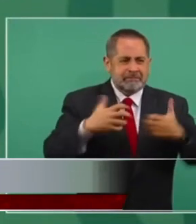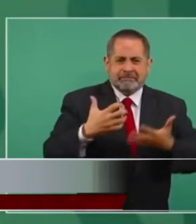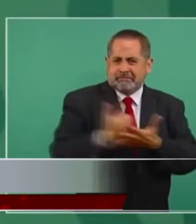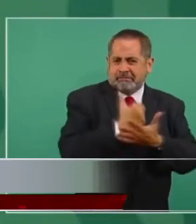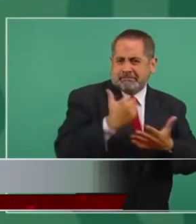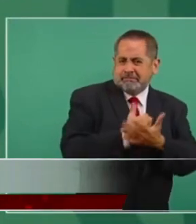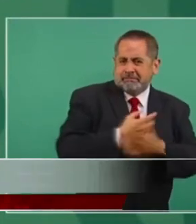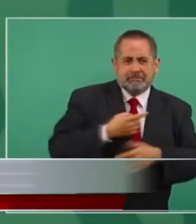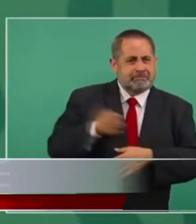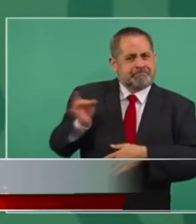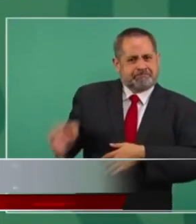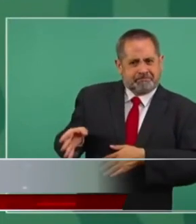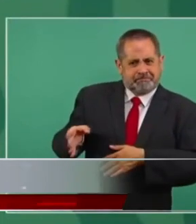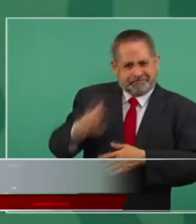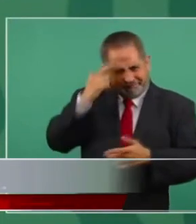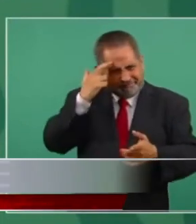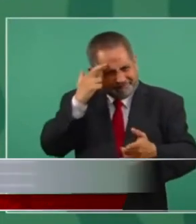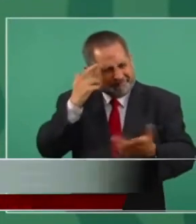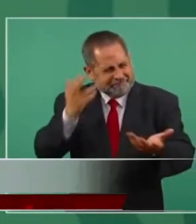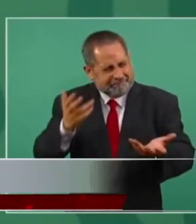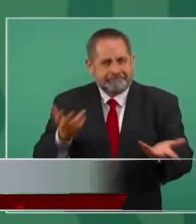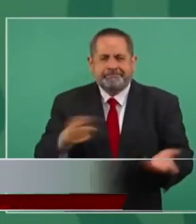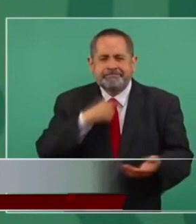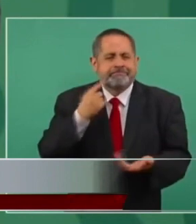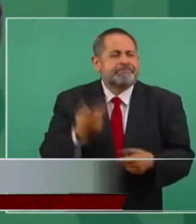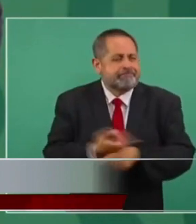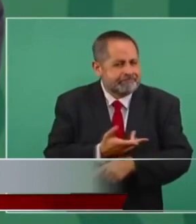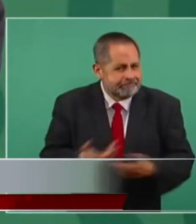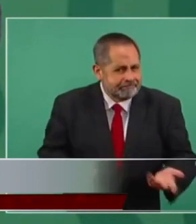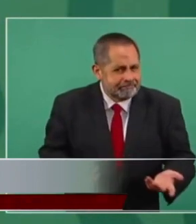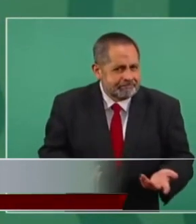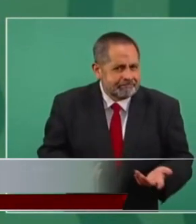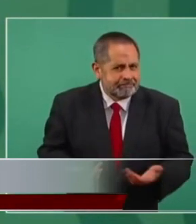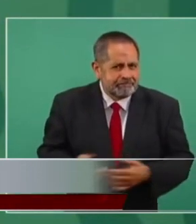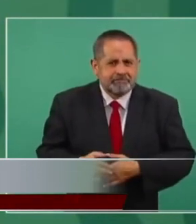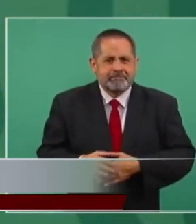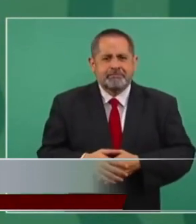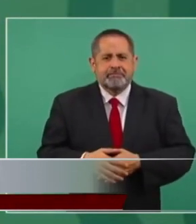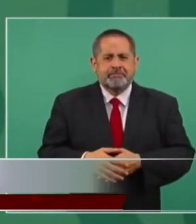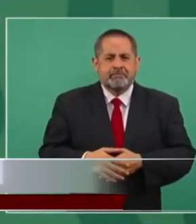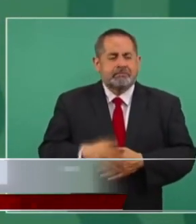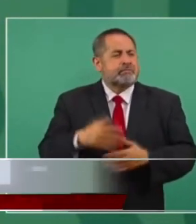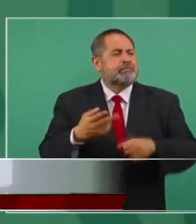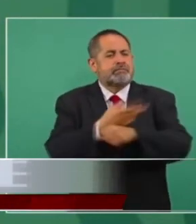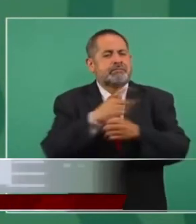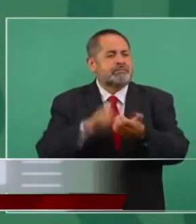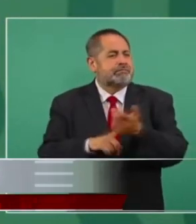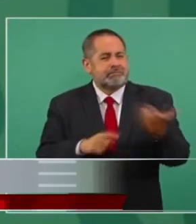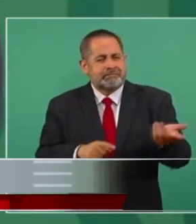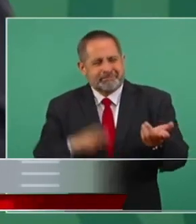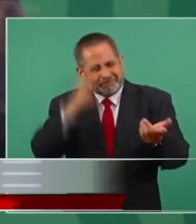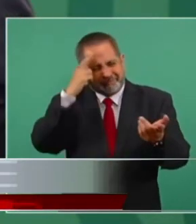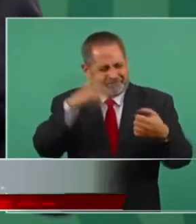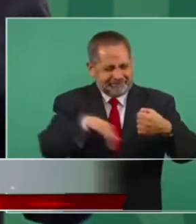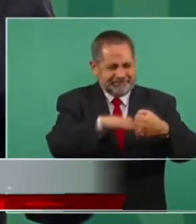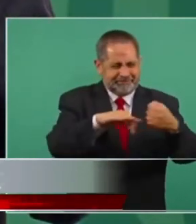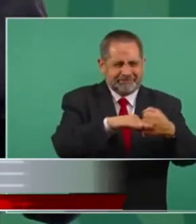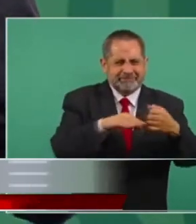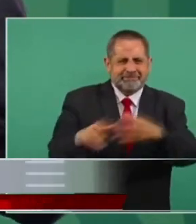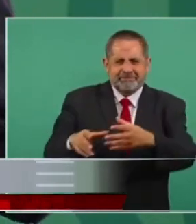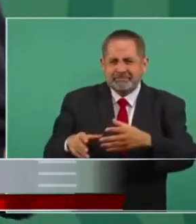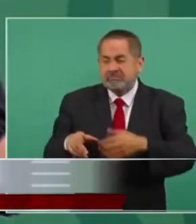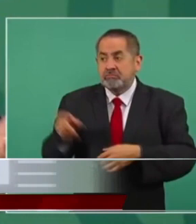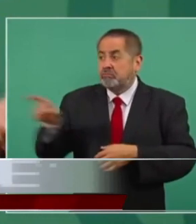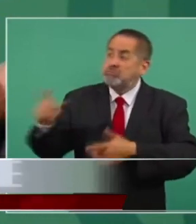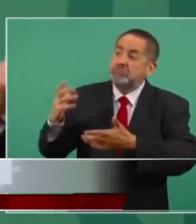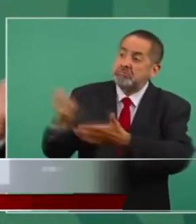o le quitamos la Cámara o nos va a quitar el país ¿yo qué les puedo quitar?